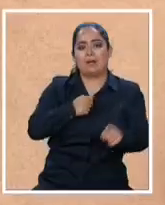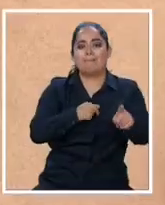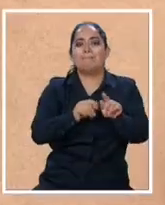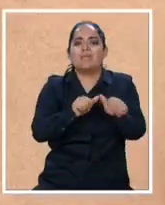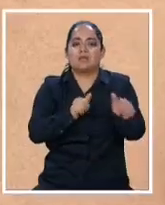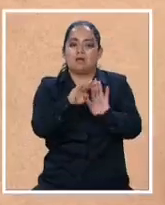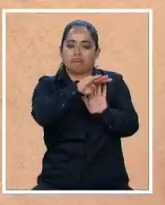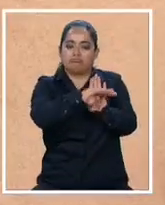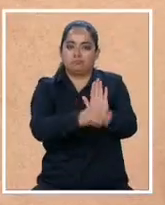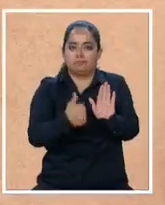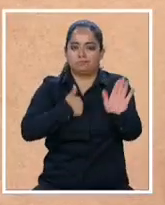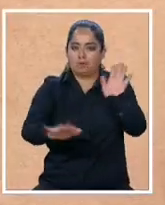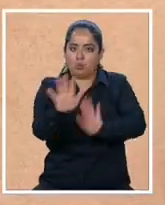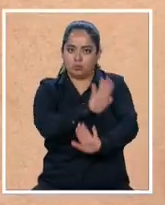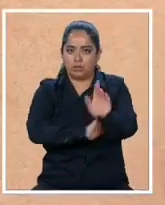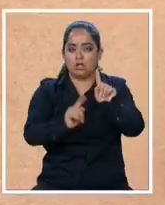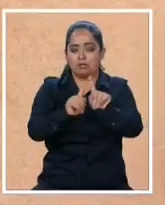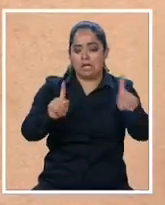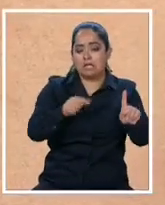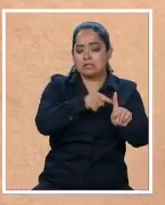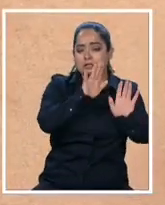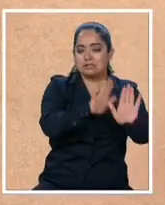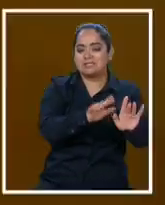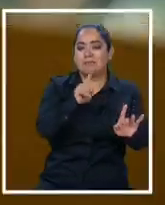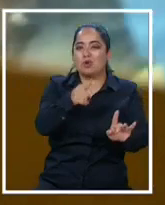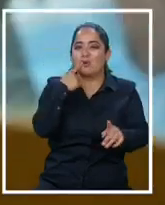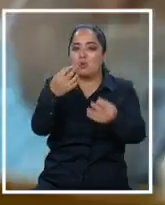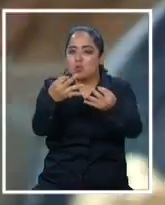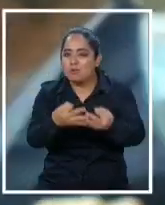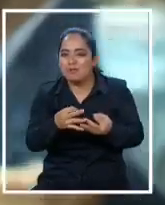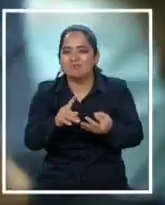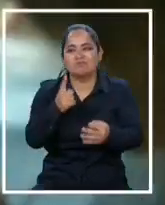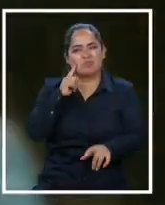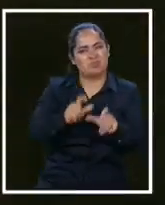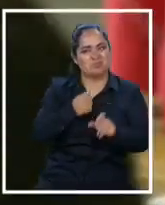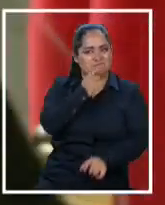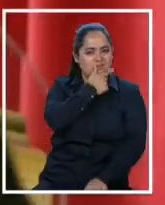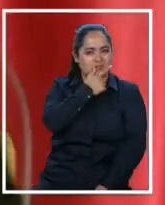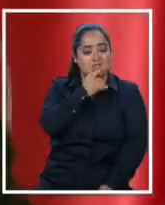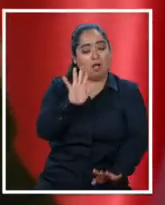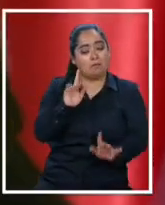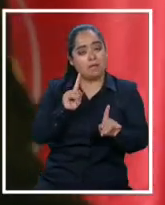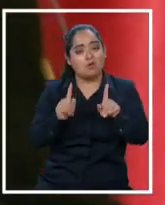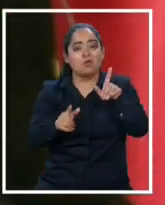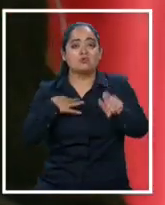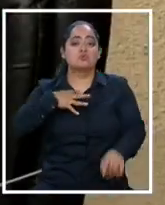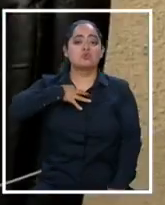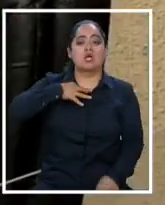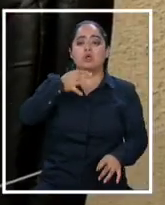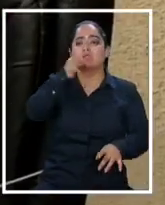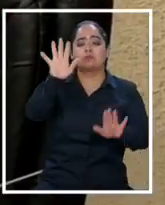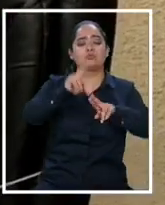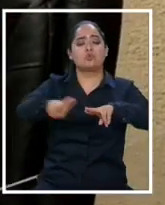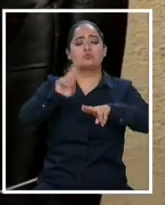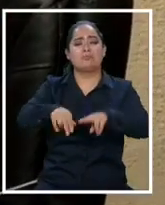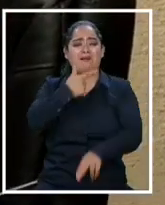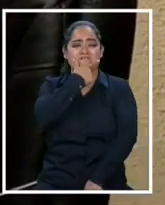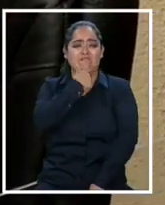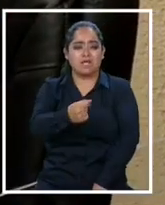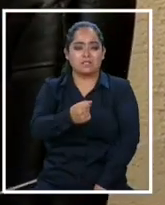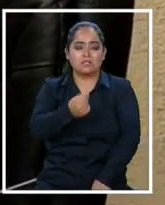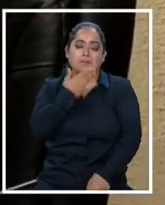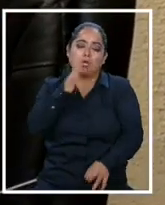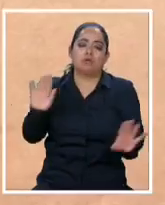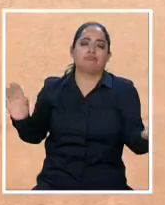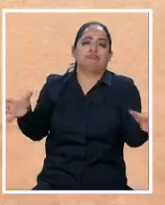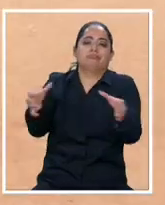social. Números que no convencen y a pesar de la presión ciudadana, algunos plantean que la solución más conveniente estará en manos